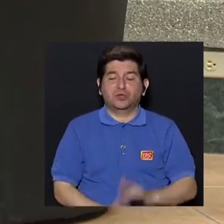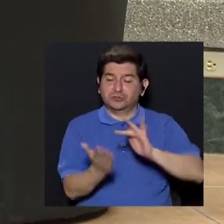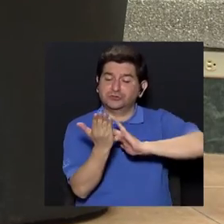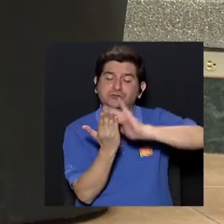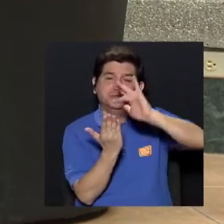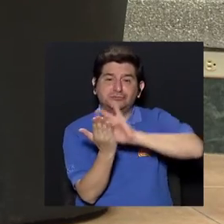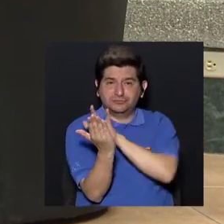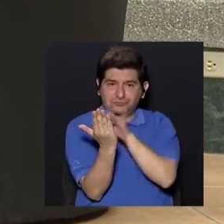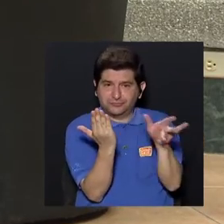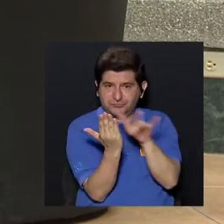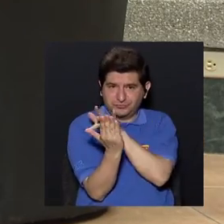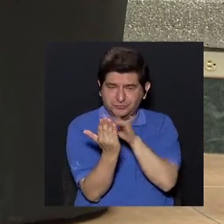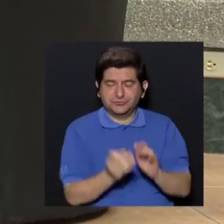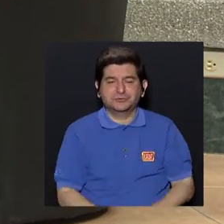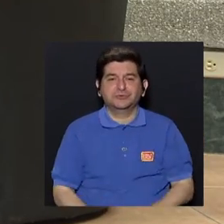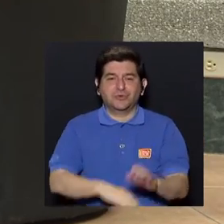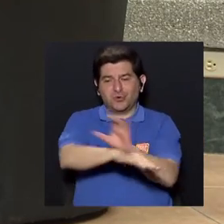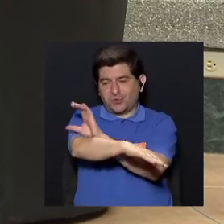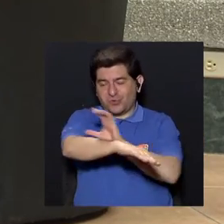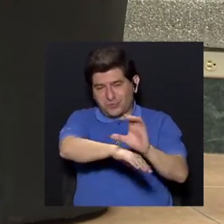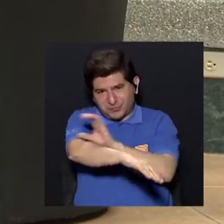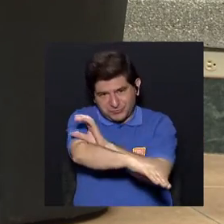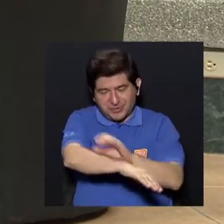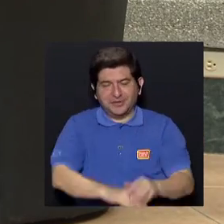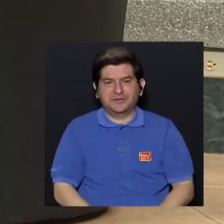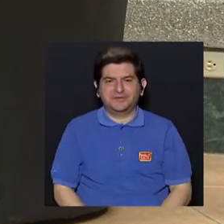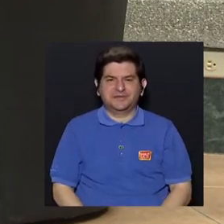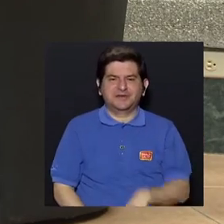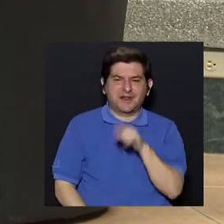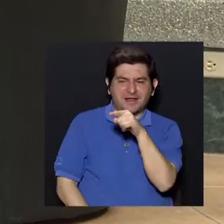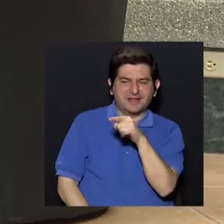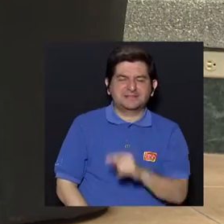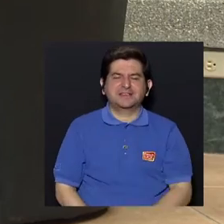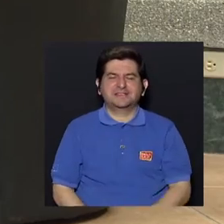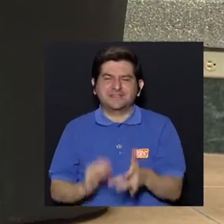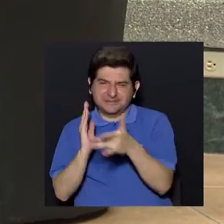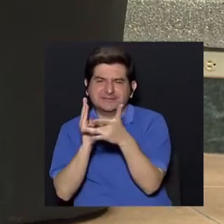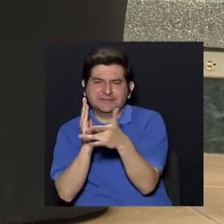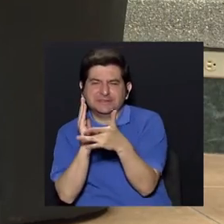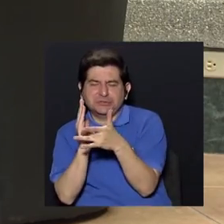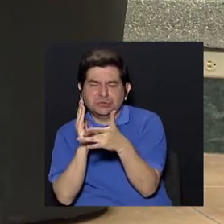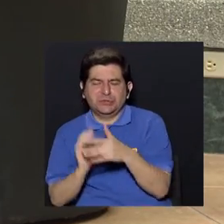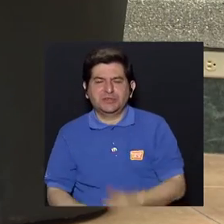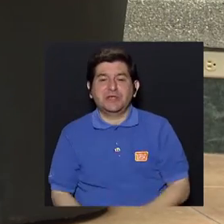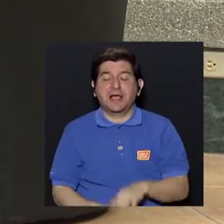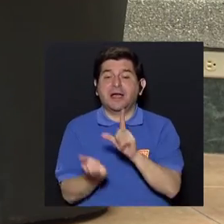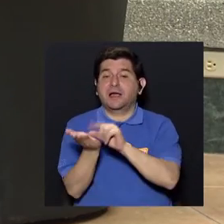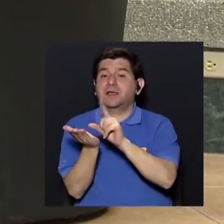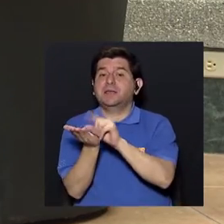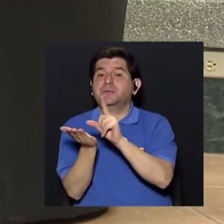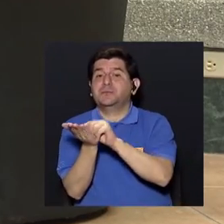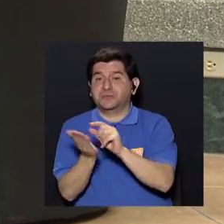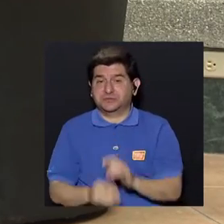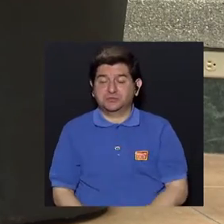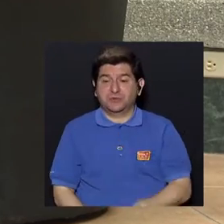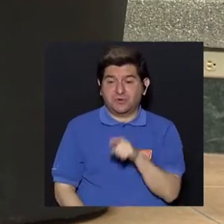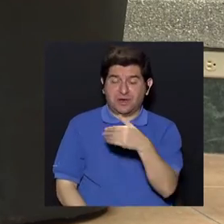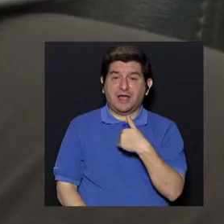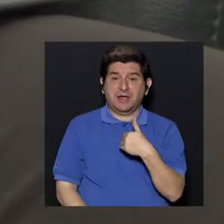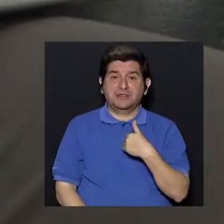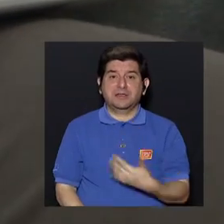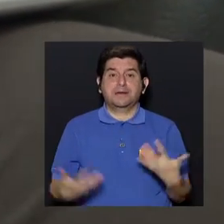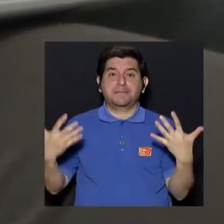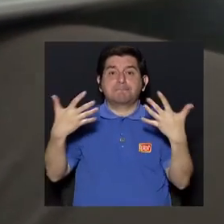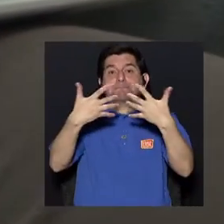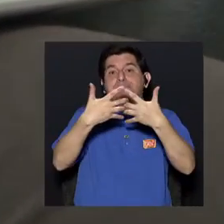tabletas, ¿verdad?, y demás, computadoras. Entonces, por ahí andaríamos con electrónicos. Una impresora, por ejemplo, ahí tenemos ahí ya